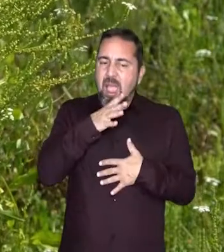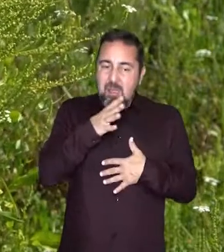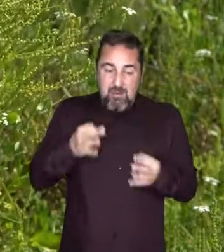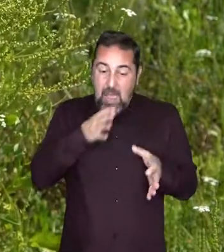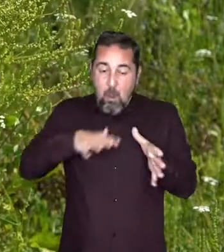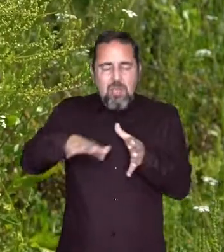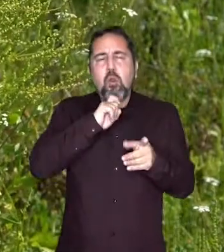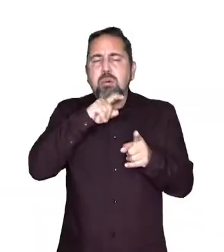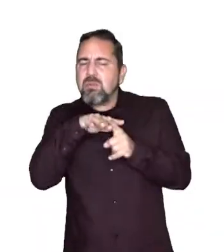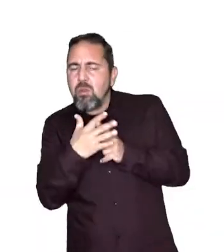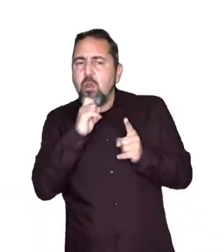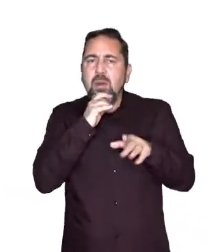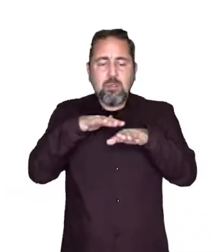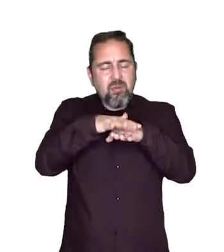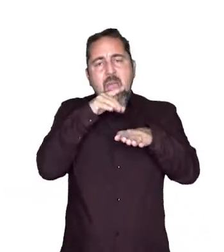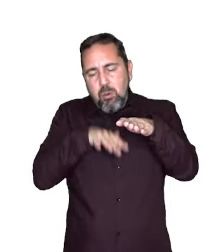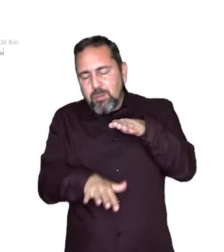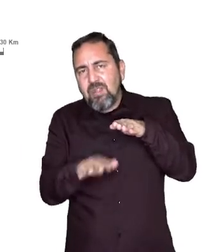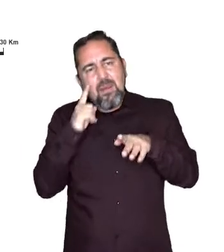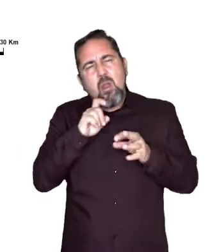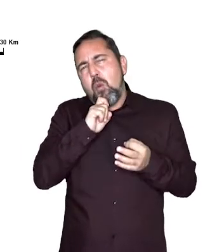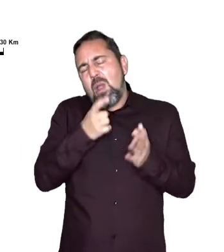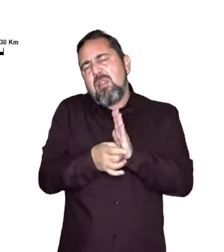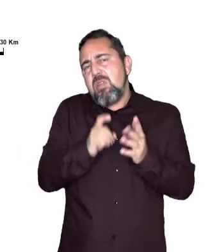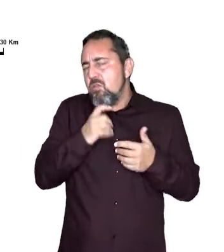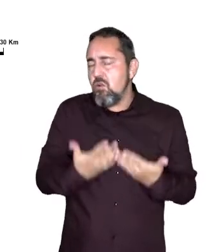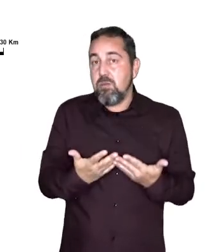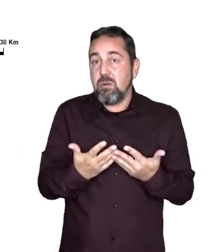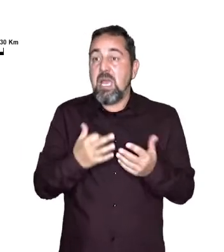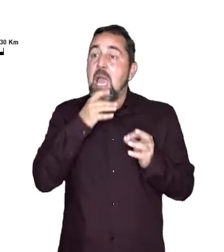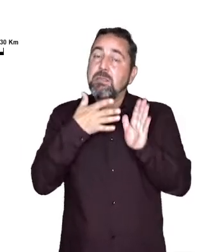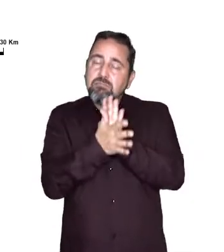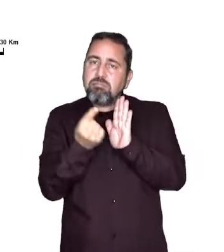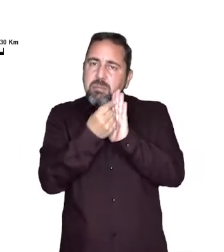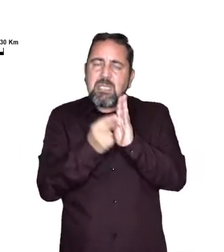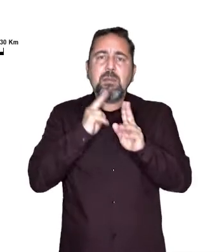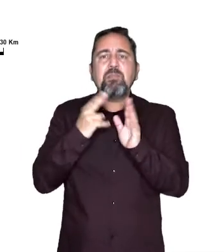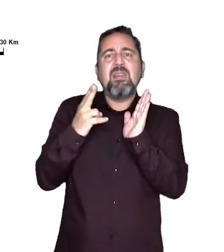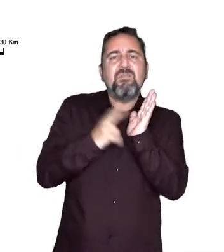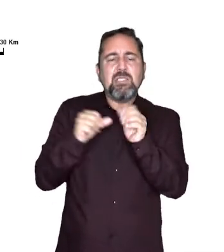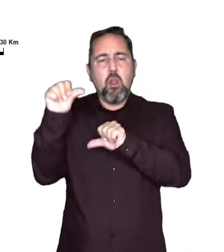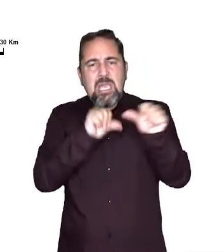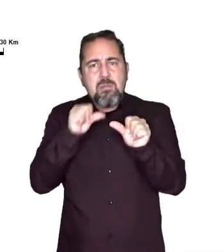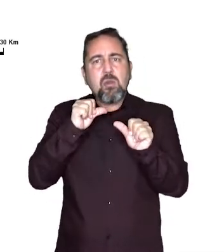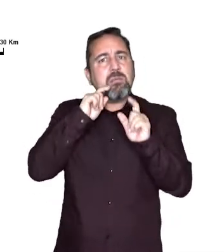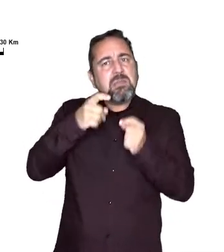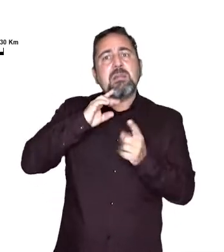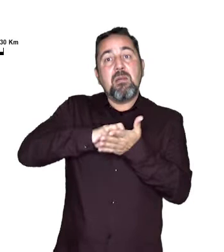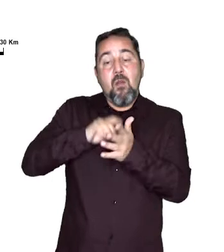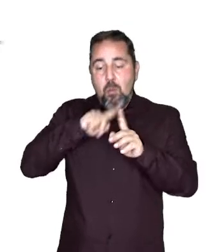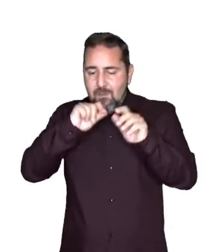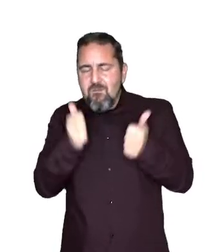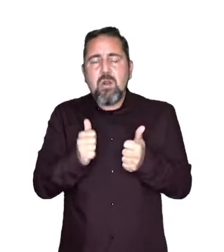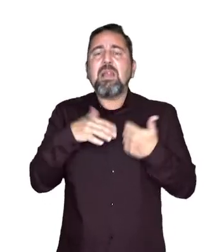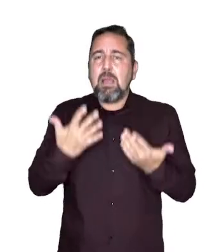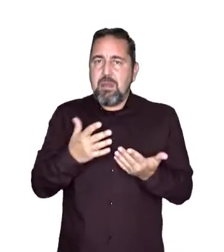La evaluación del estado de las masas de agua superficiales y subterráneas, que se obtiene a partir de unos indicadores fisicoquímicos, biológicos